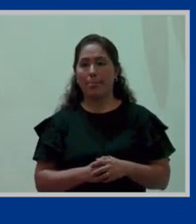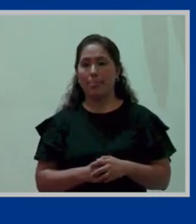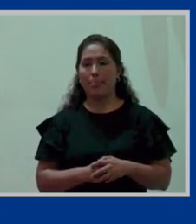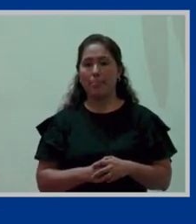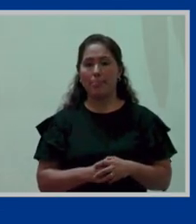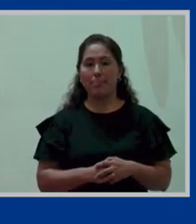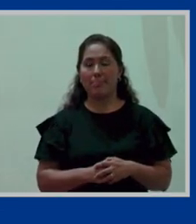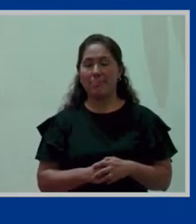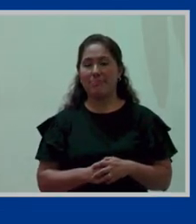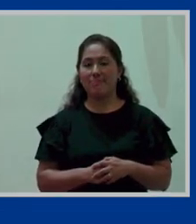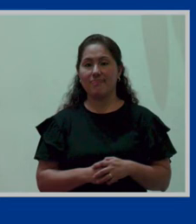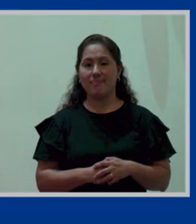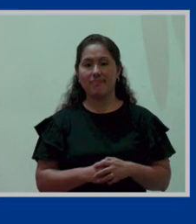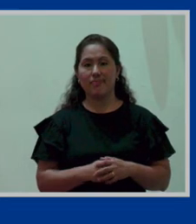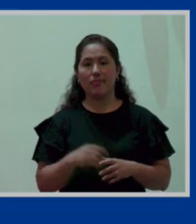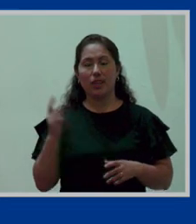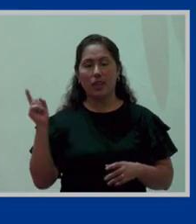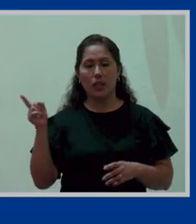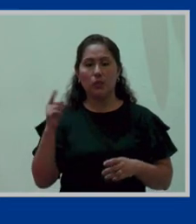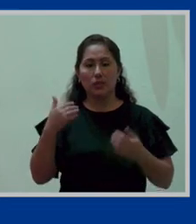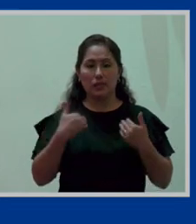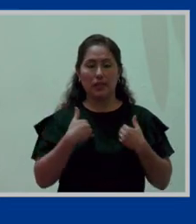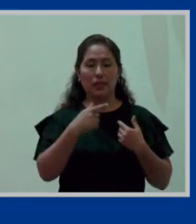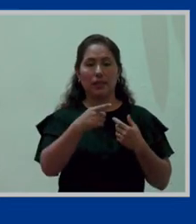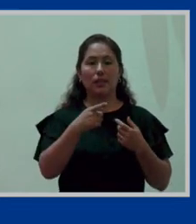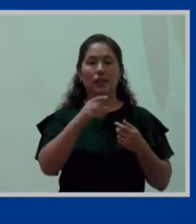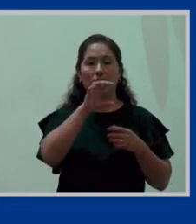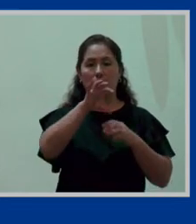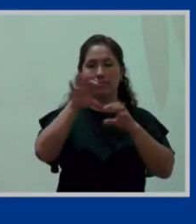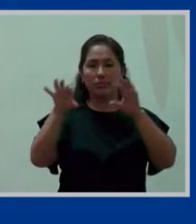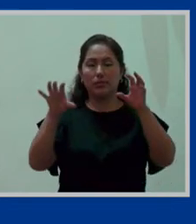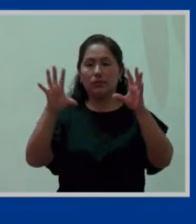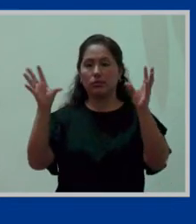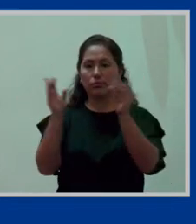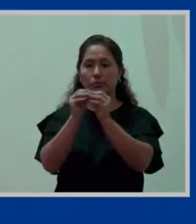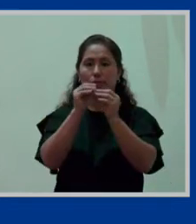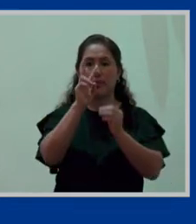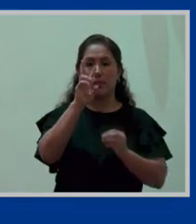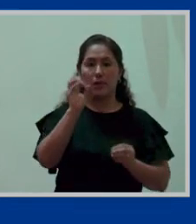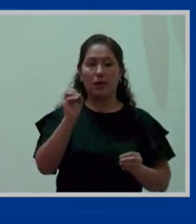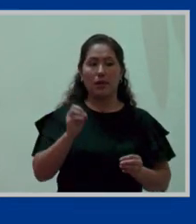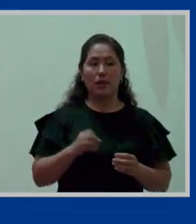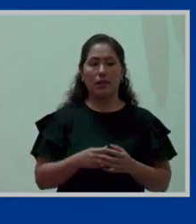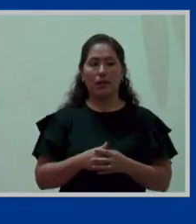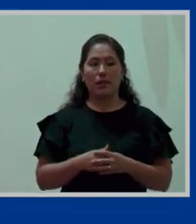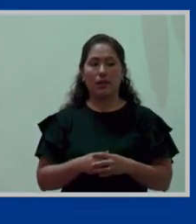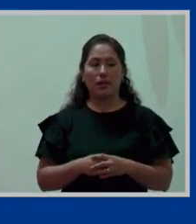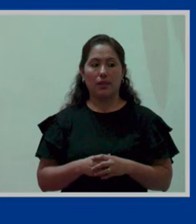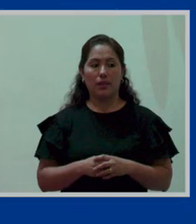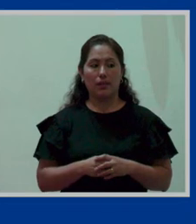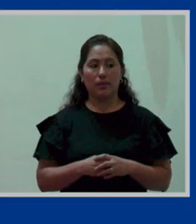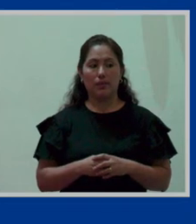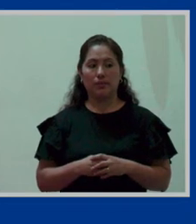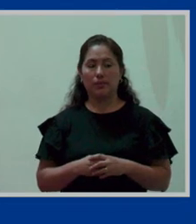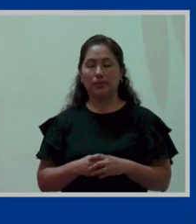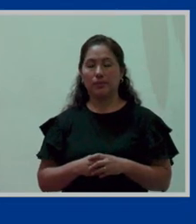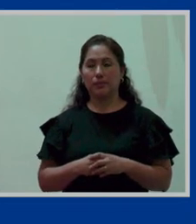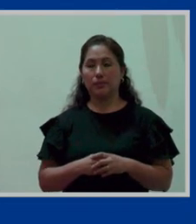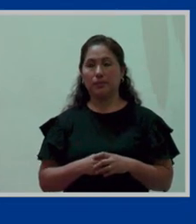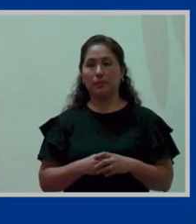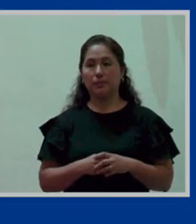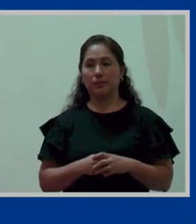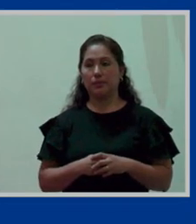usted tiene las sedes que sumadas hacen 20 ¿sí? pero resulta que